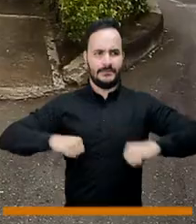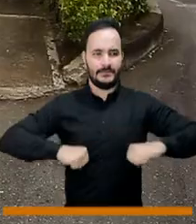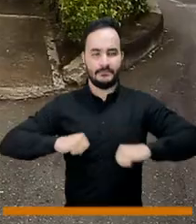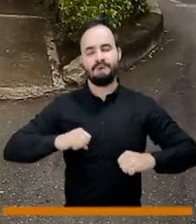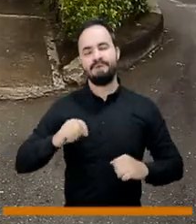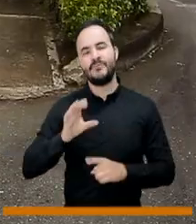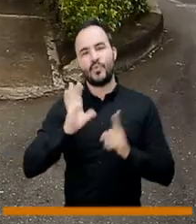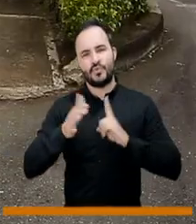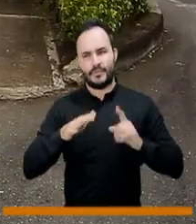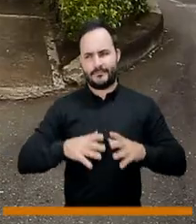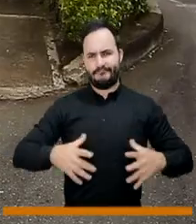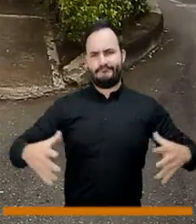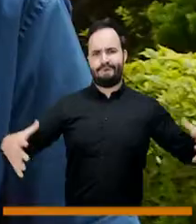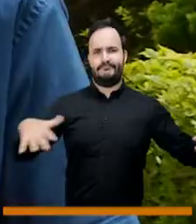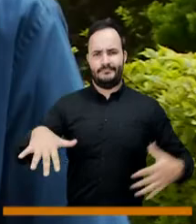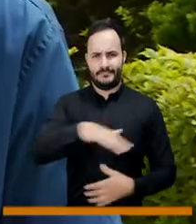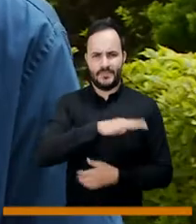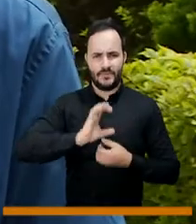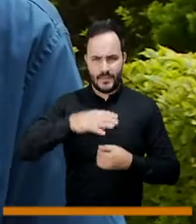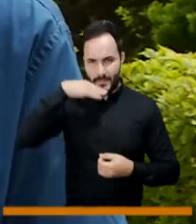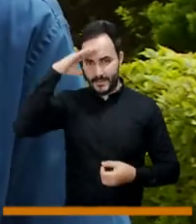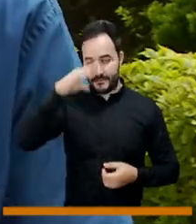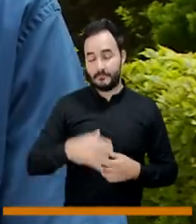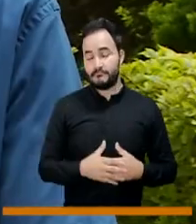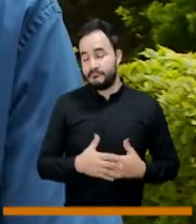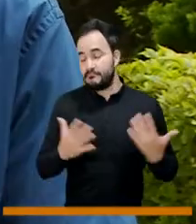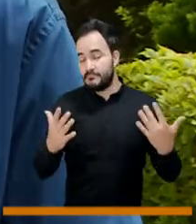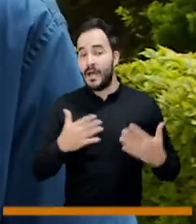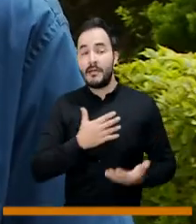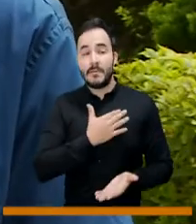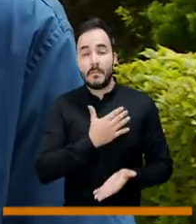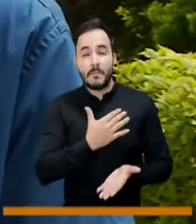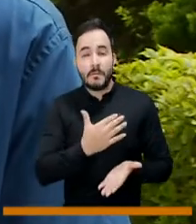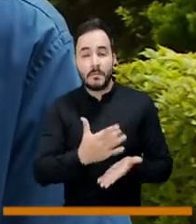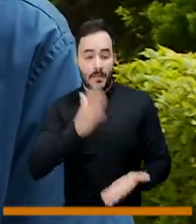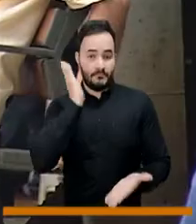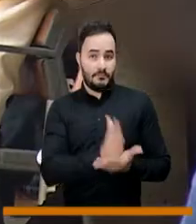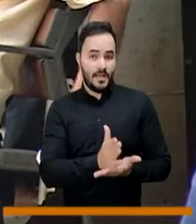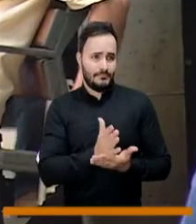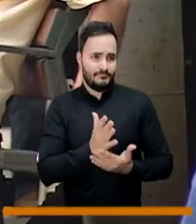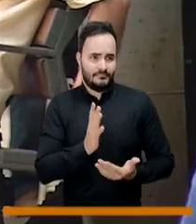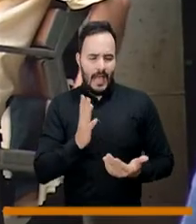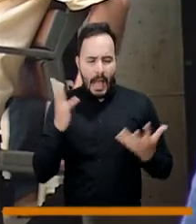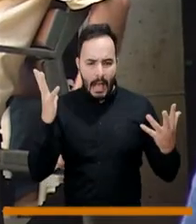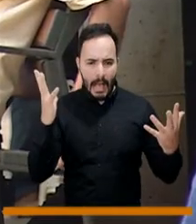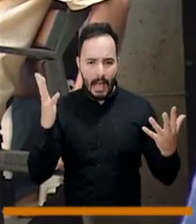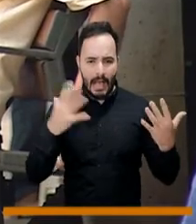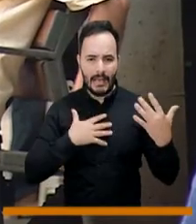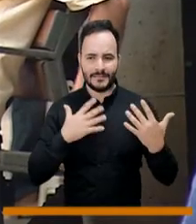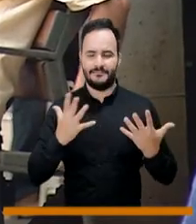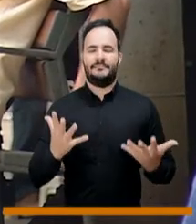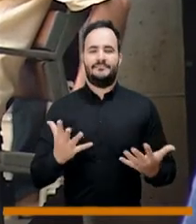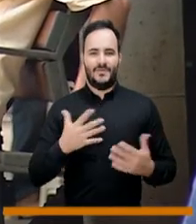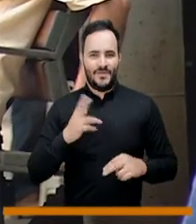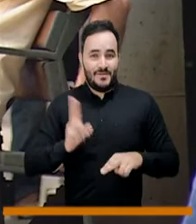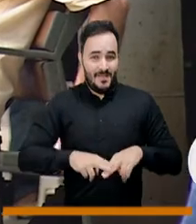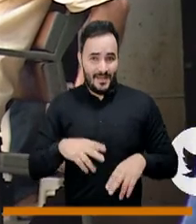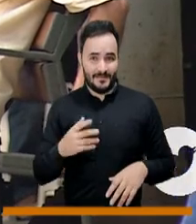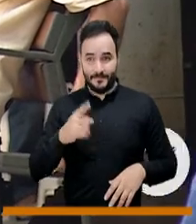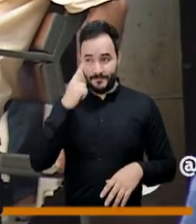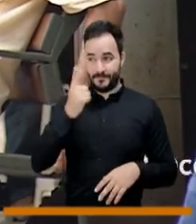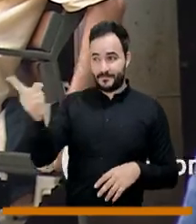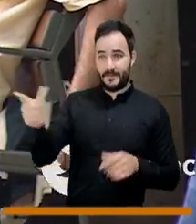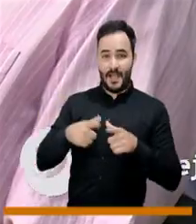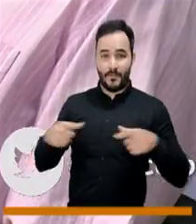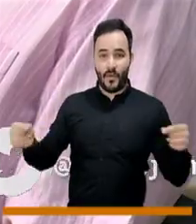digamos, alto. Eso nos pasa factura, como a cualquier sociedad le pasa factura en sus otros rasgos. Tú piensas